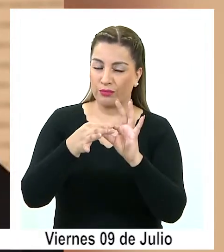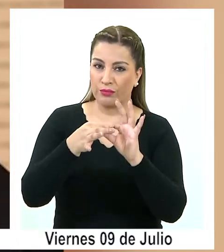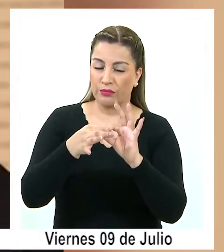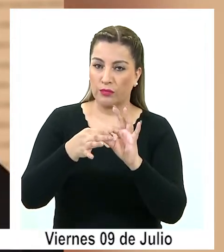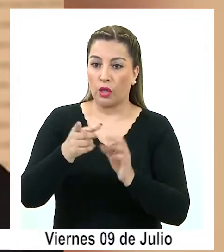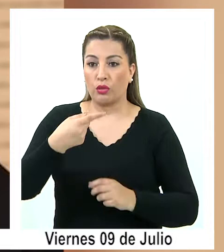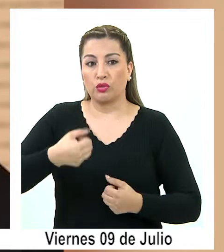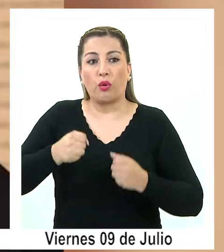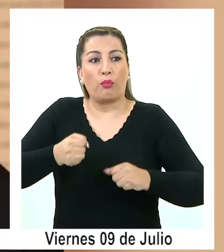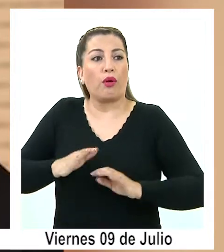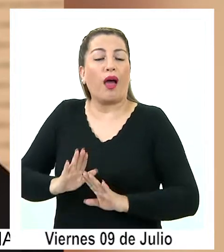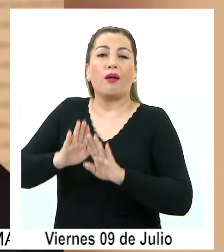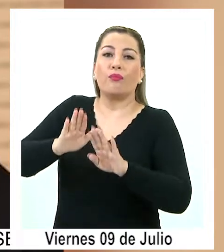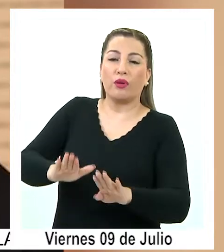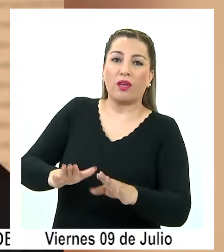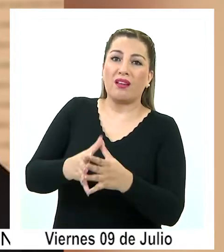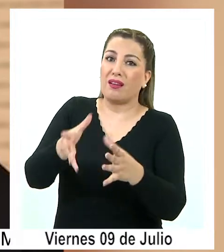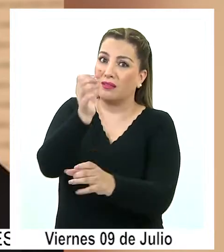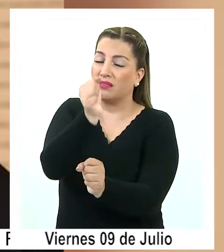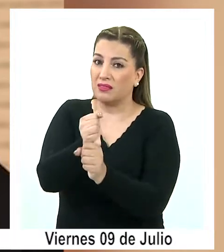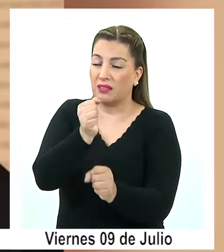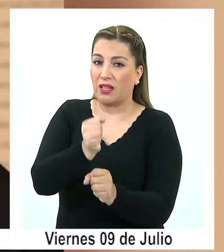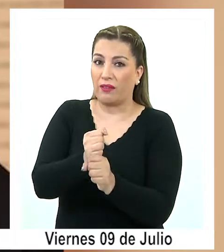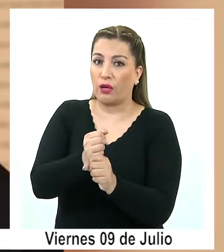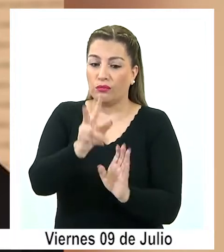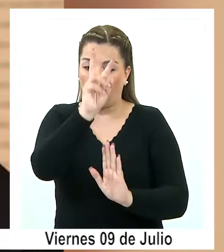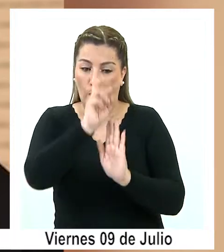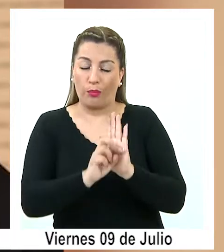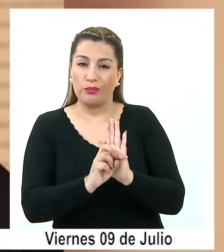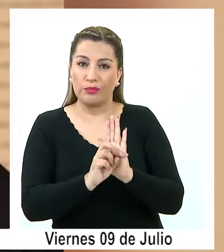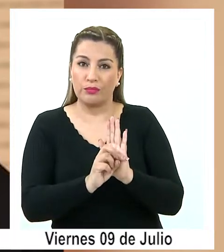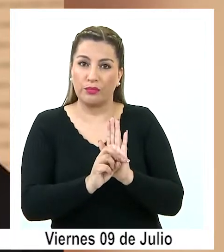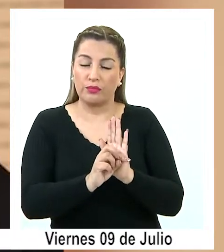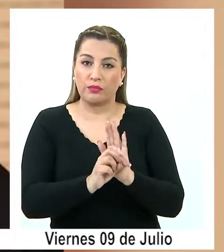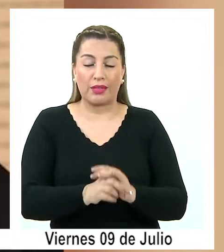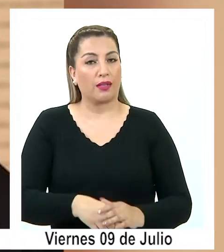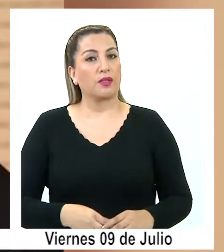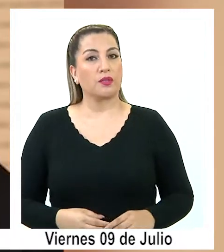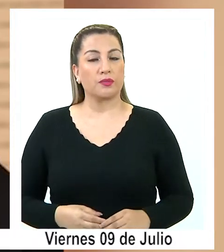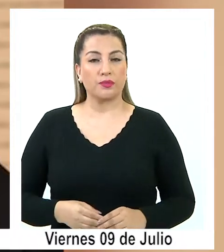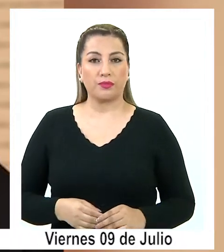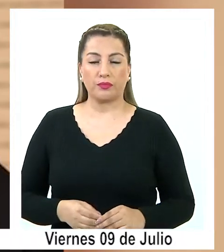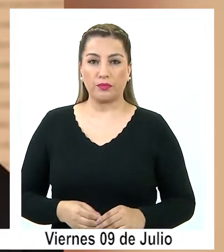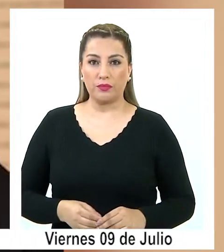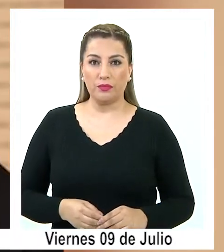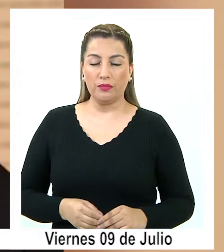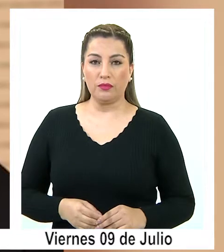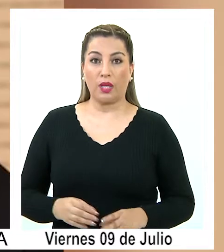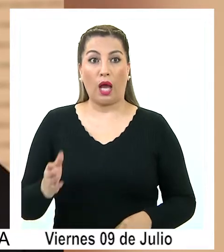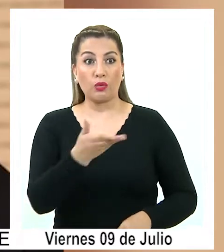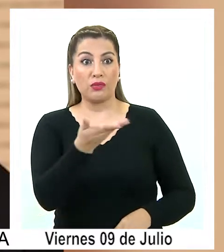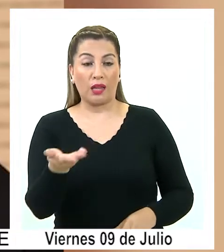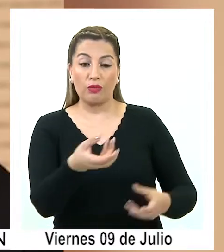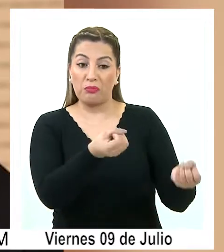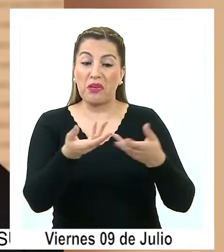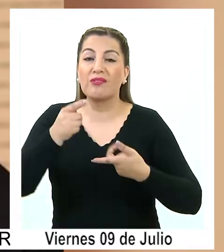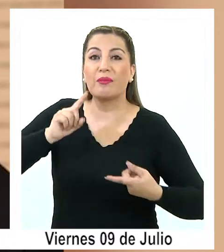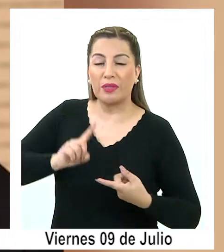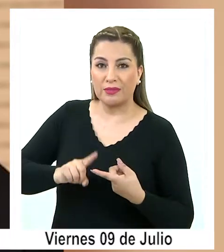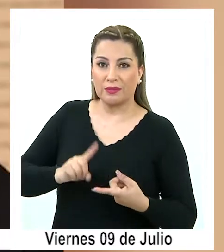aportar la gran gestión que tenemos en los proyectos, pero tenemos que invitar a participar